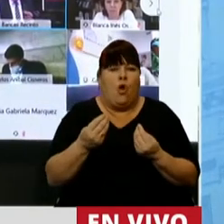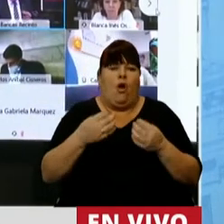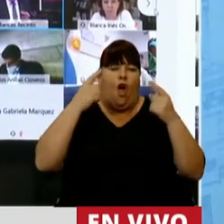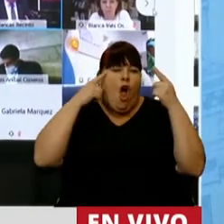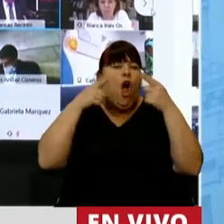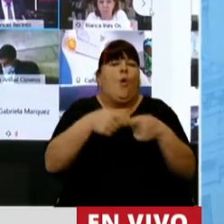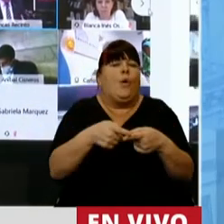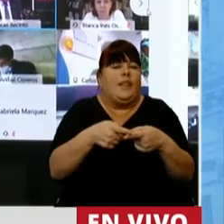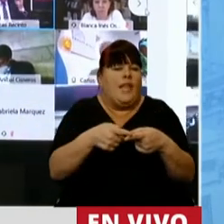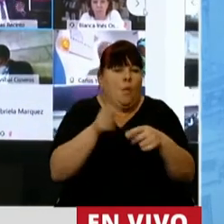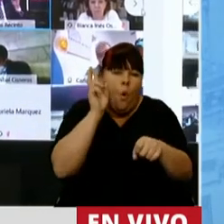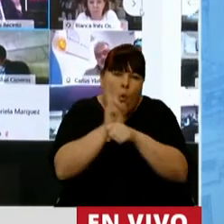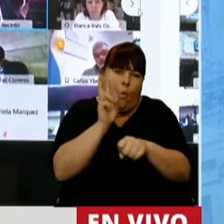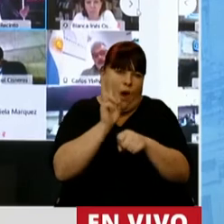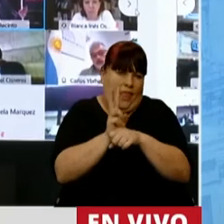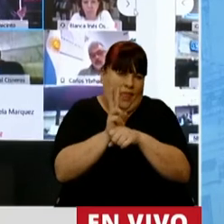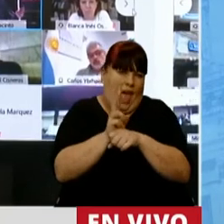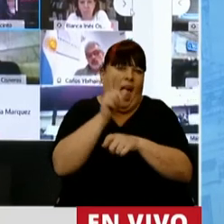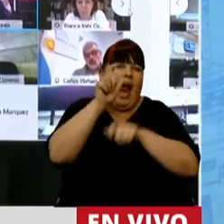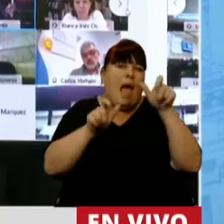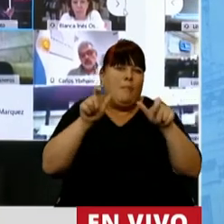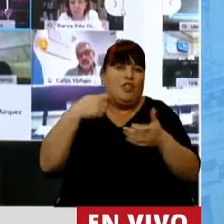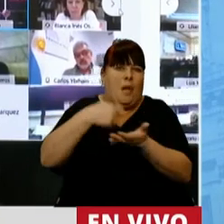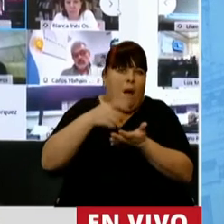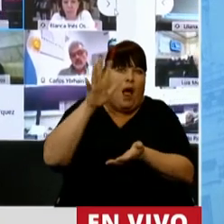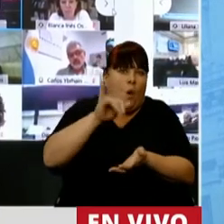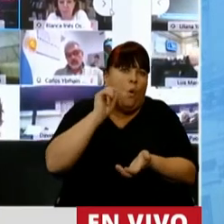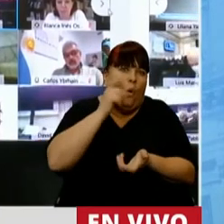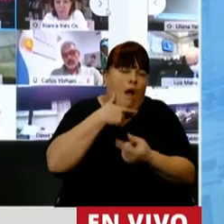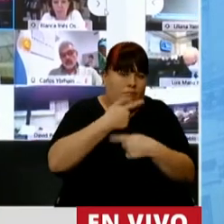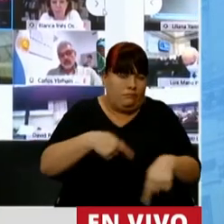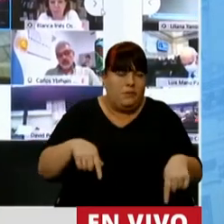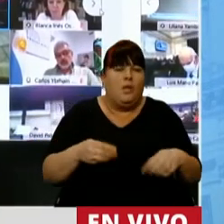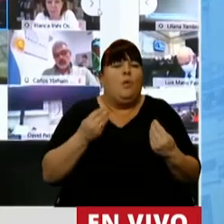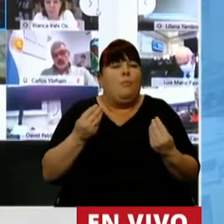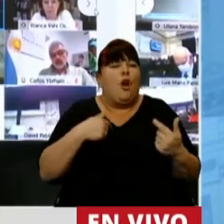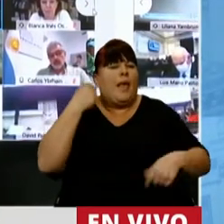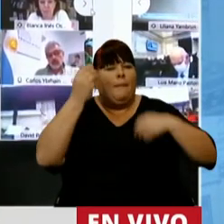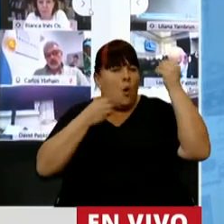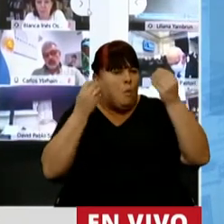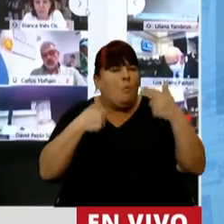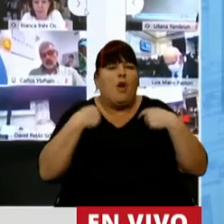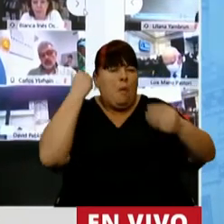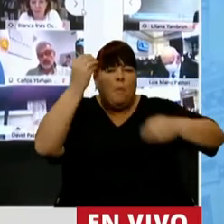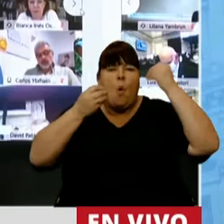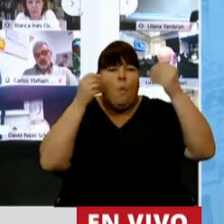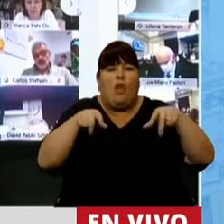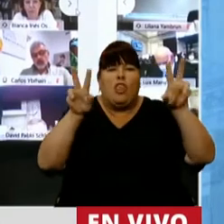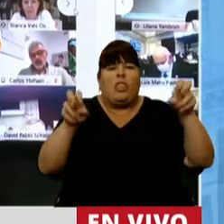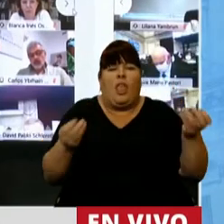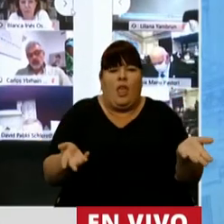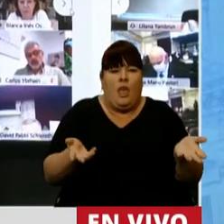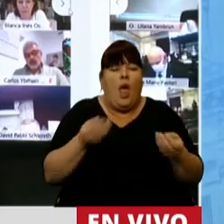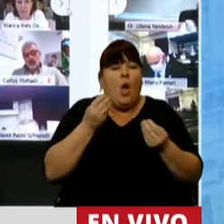tenga como objetivo la protección de los usuarios de los servicios públicos. ¿Y por qué me preocupo? ¿Por qué me preocupo tanto por esto?